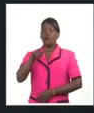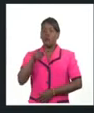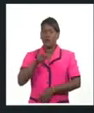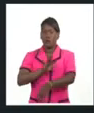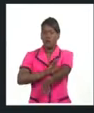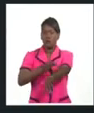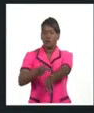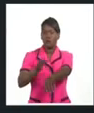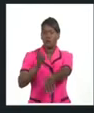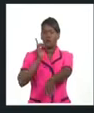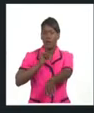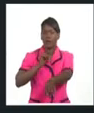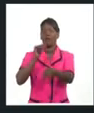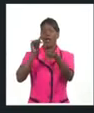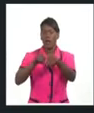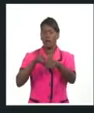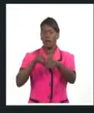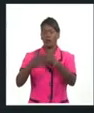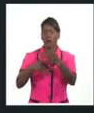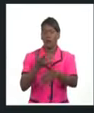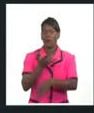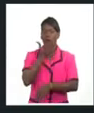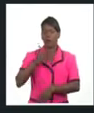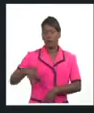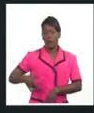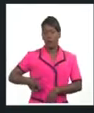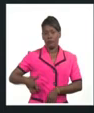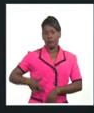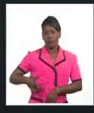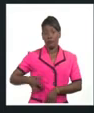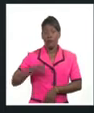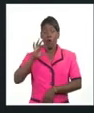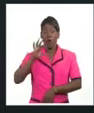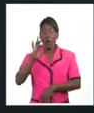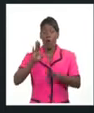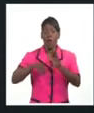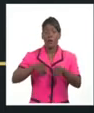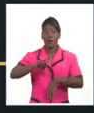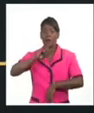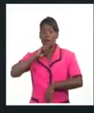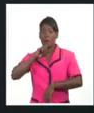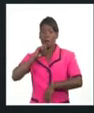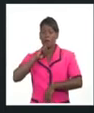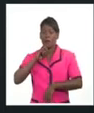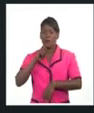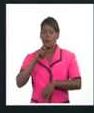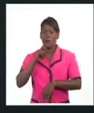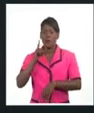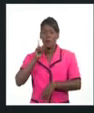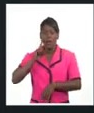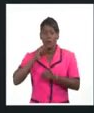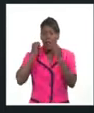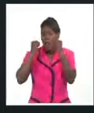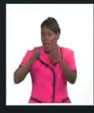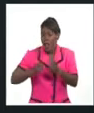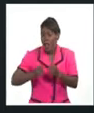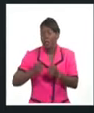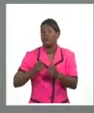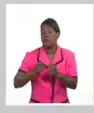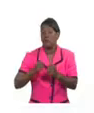hipocondrio derecho al igualmente pueden referirse a orinas oscuras que se es claras un detalle